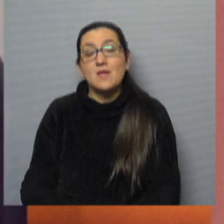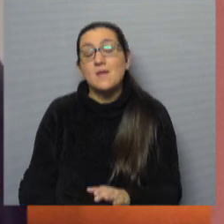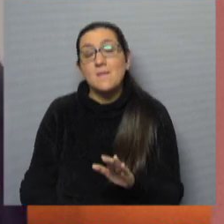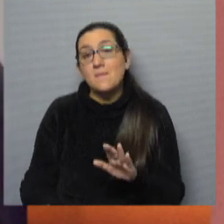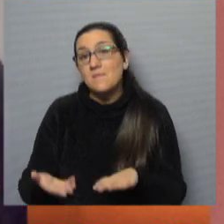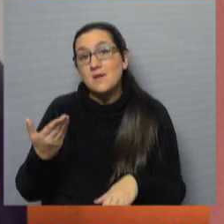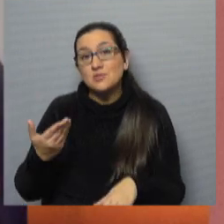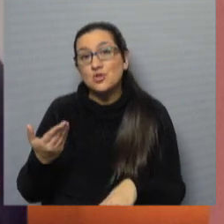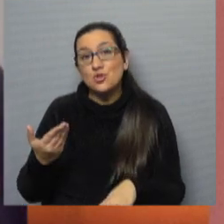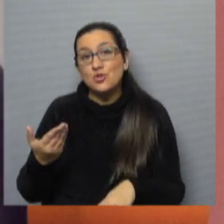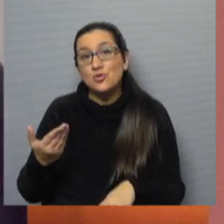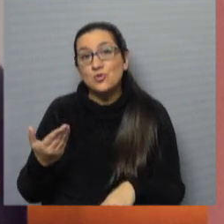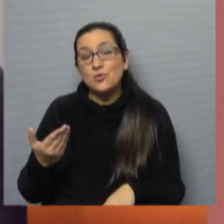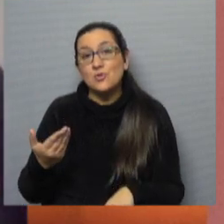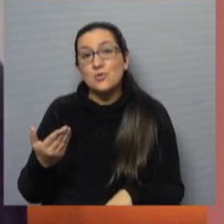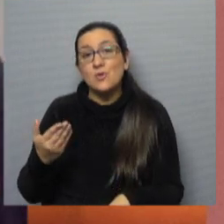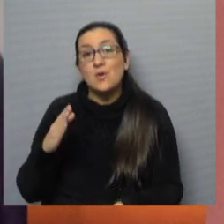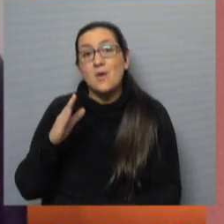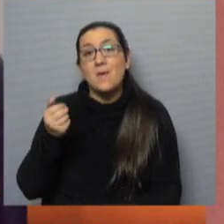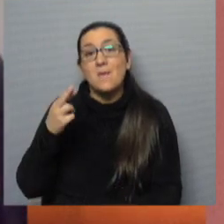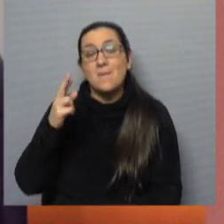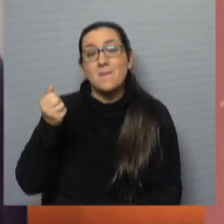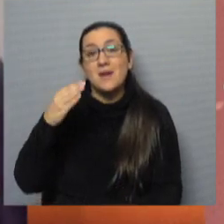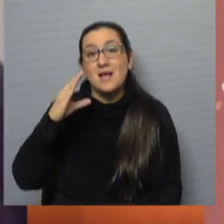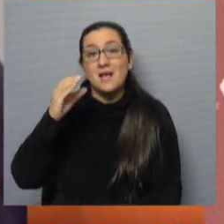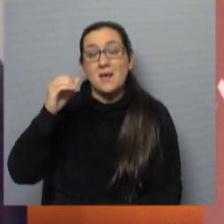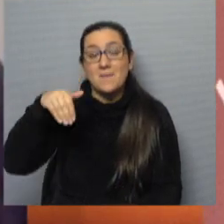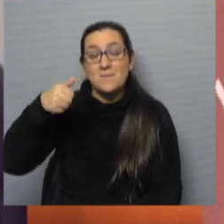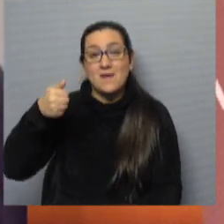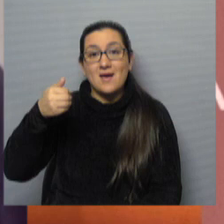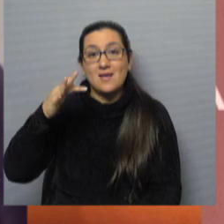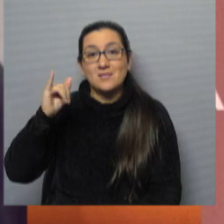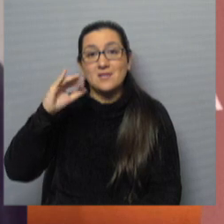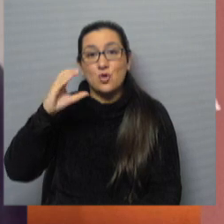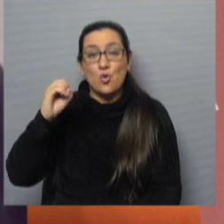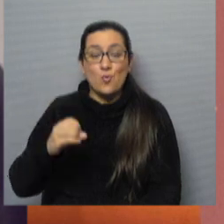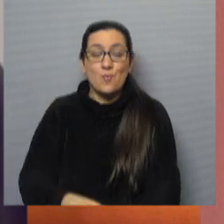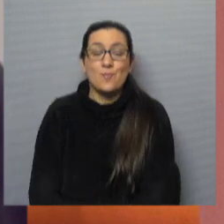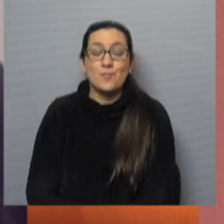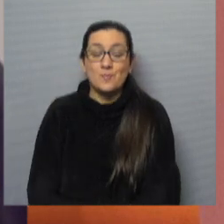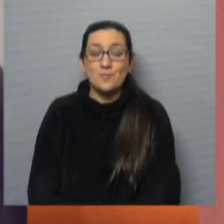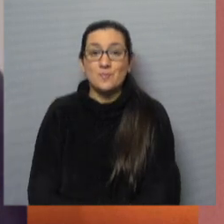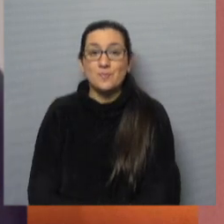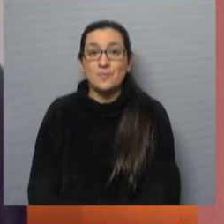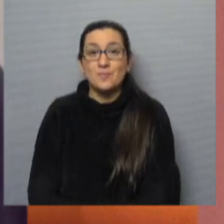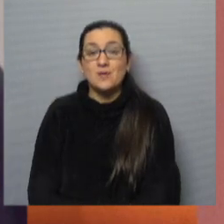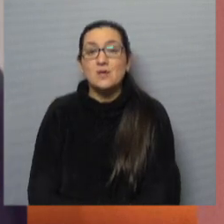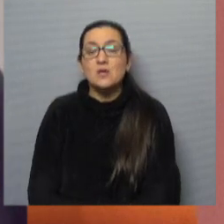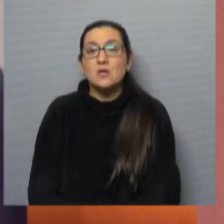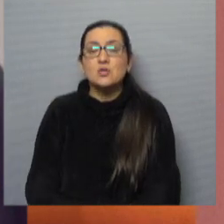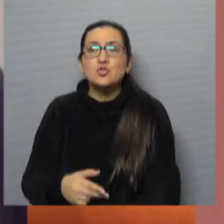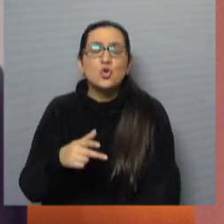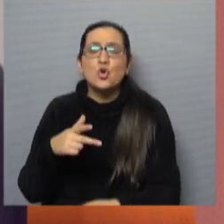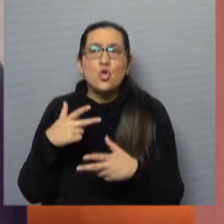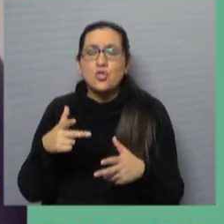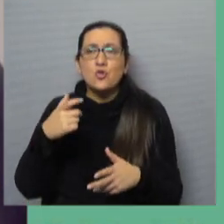pragmatismo. Y en tesituras, no digo carentes,